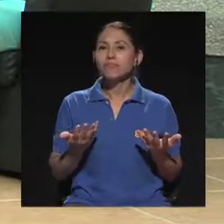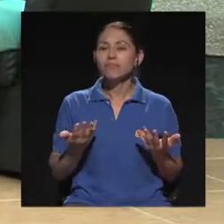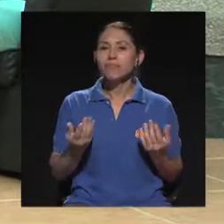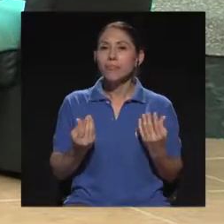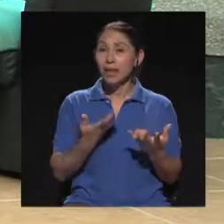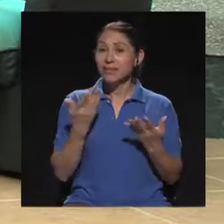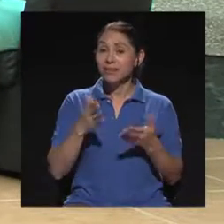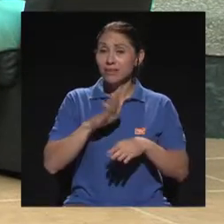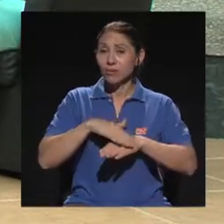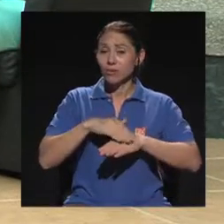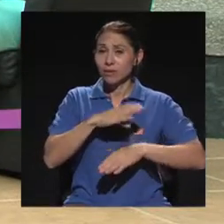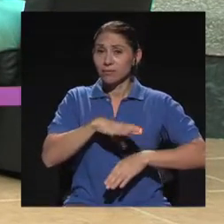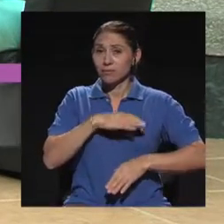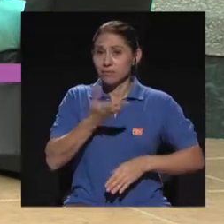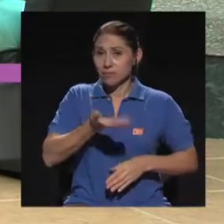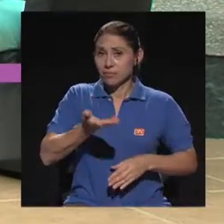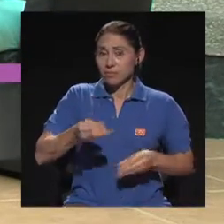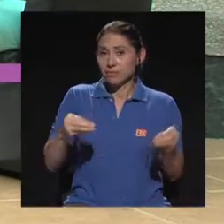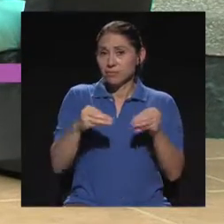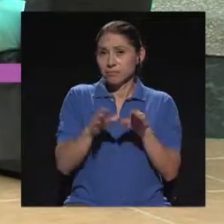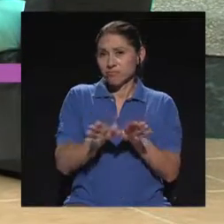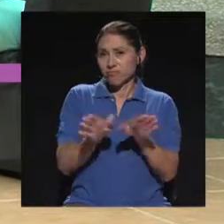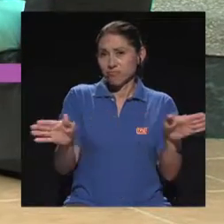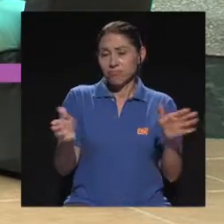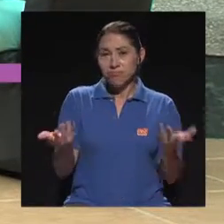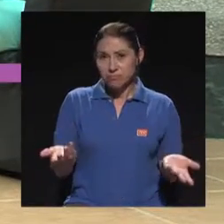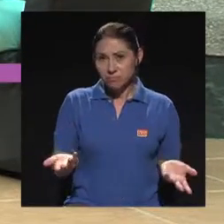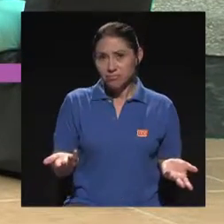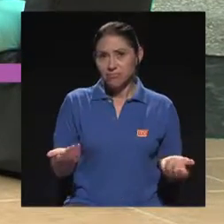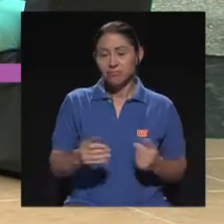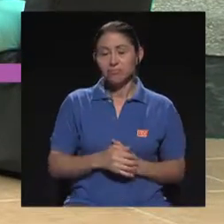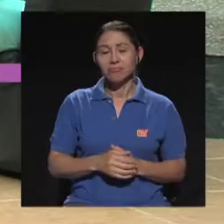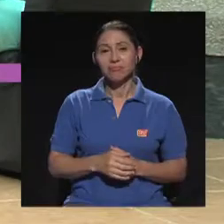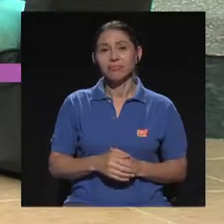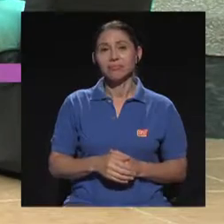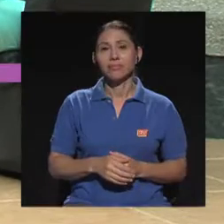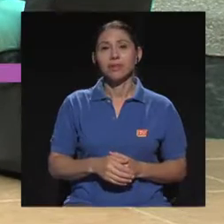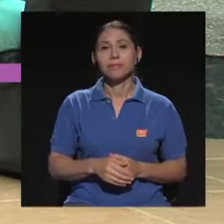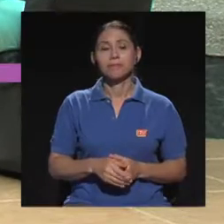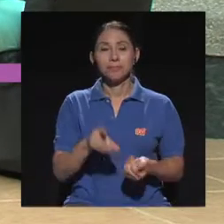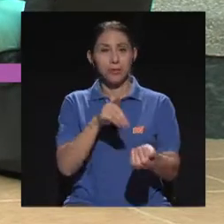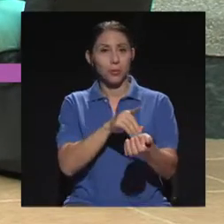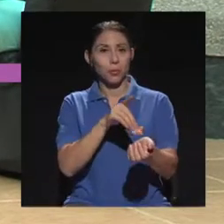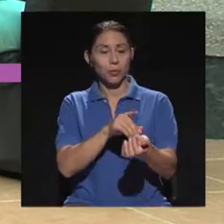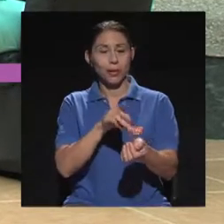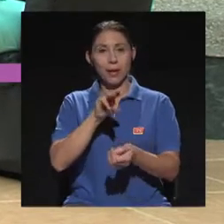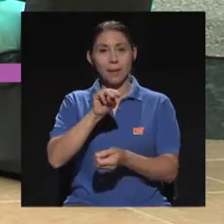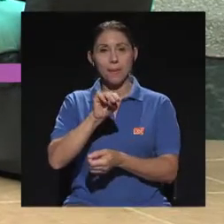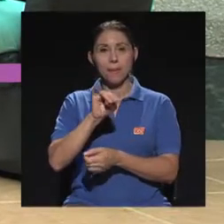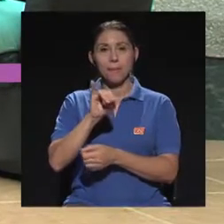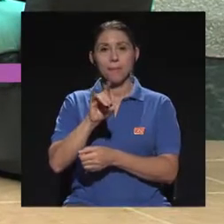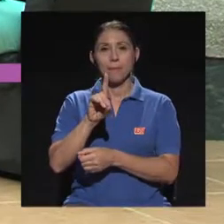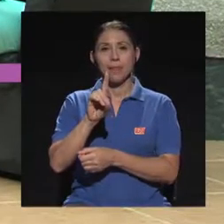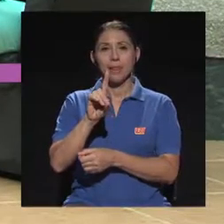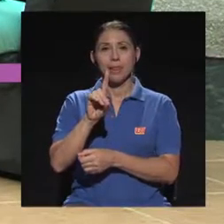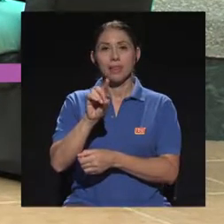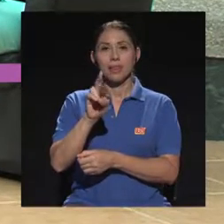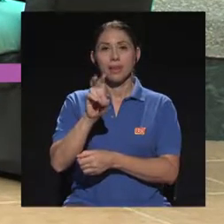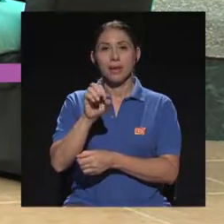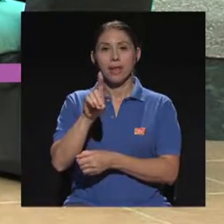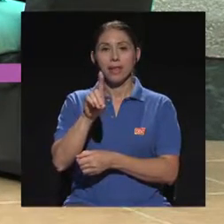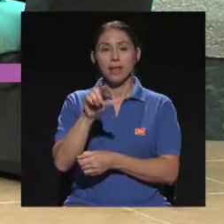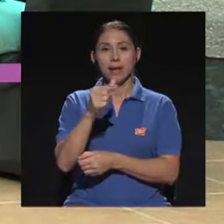acerca de los aspectos más generales, ¿verdad? La doctora Mildred García es